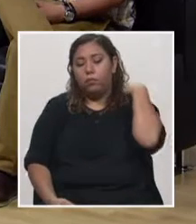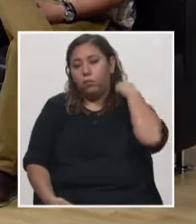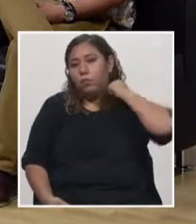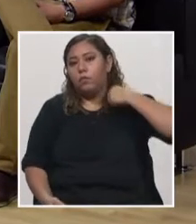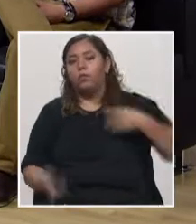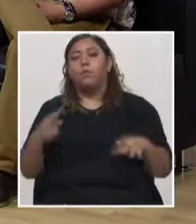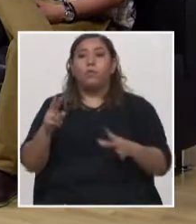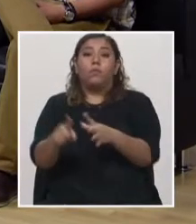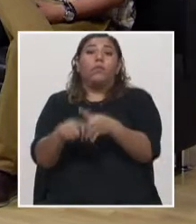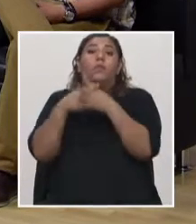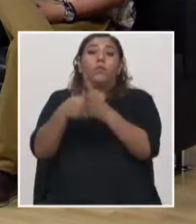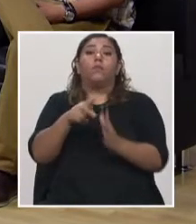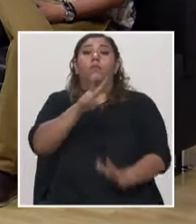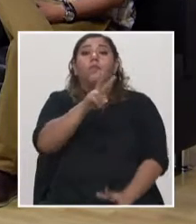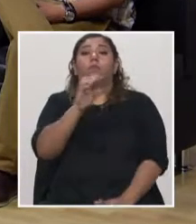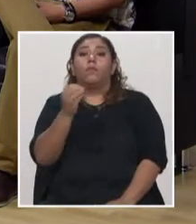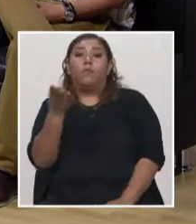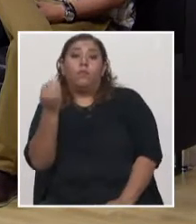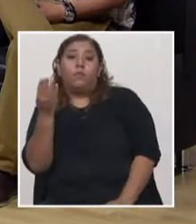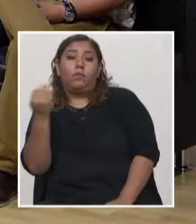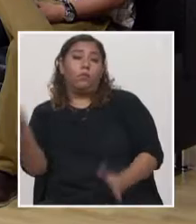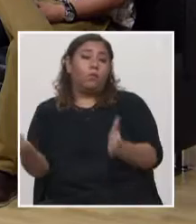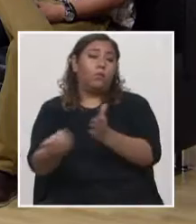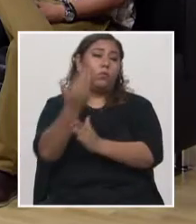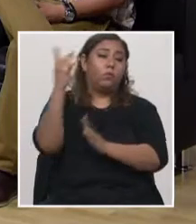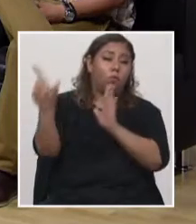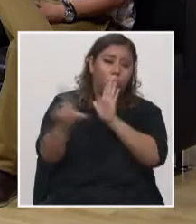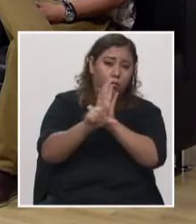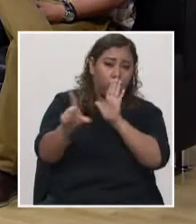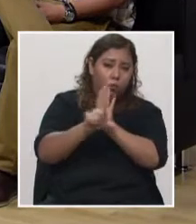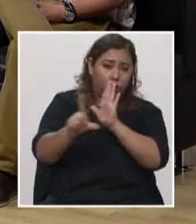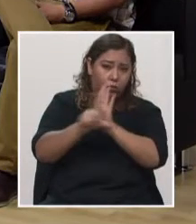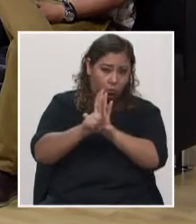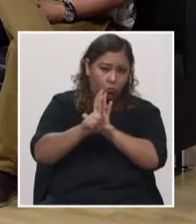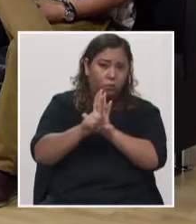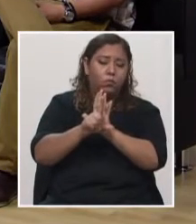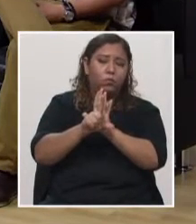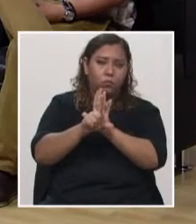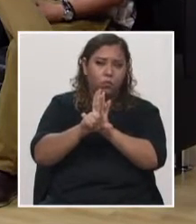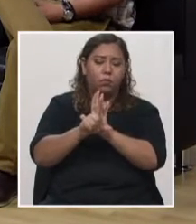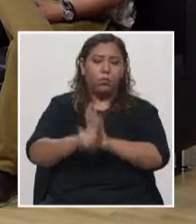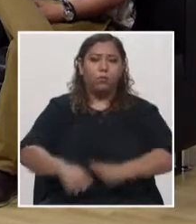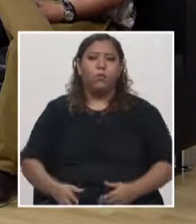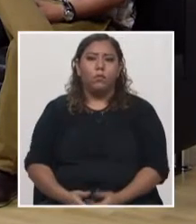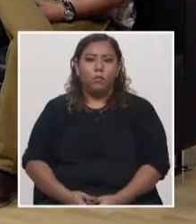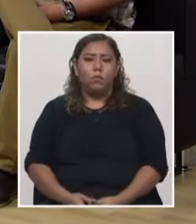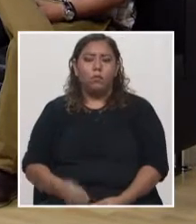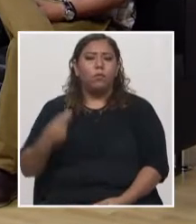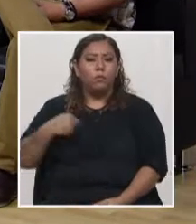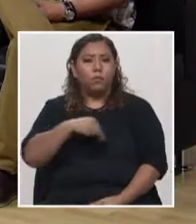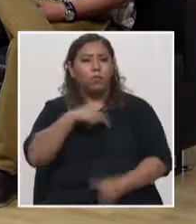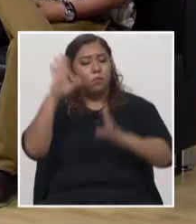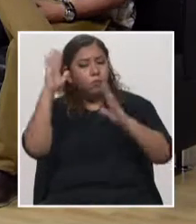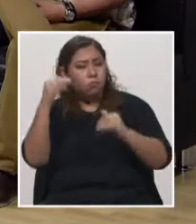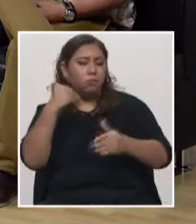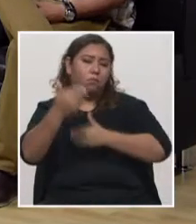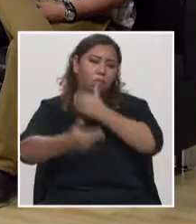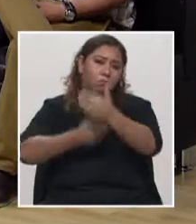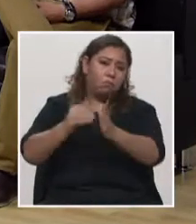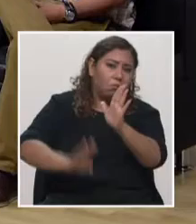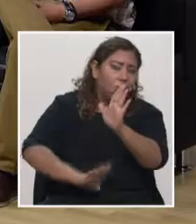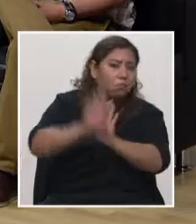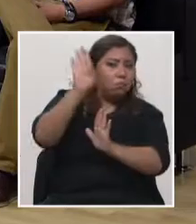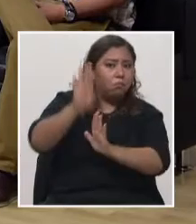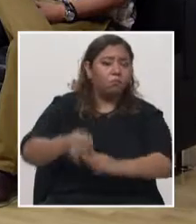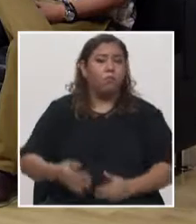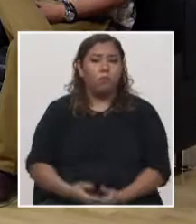Entonces venimos comenzando y sí tenemos un potencial muy grande y esperemos desarrollarlo y potenciarlo. El hecho